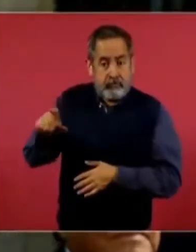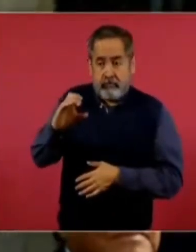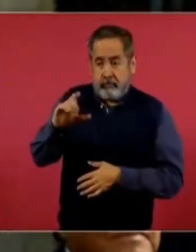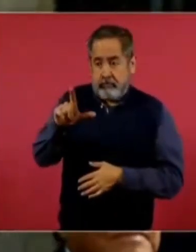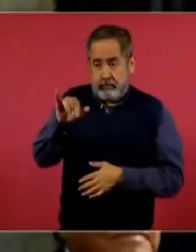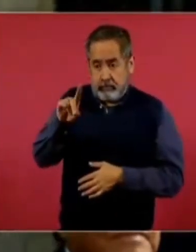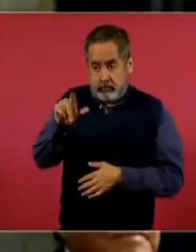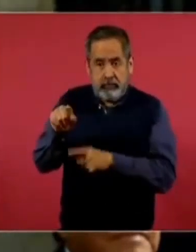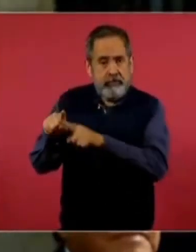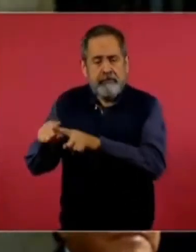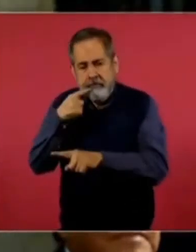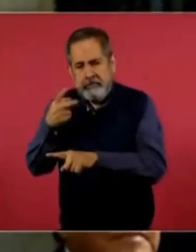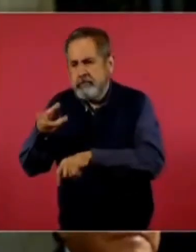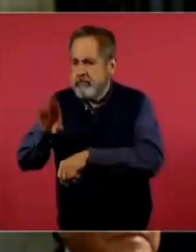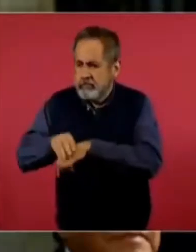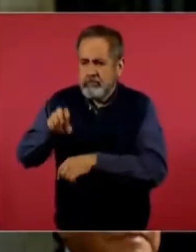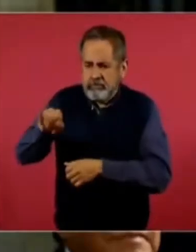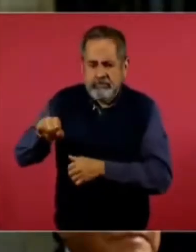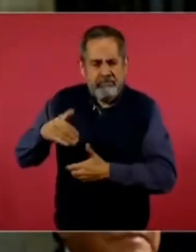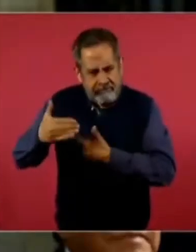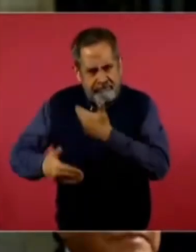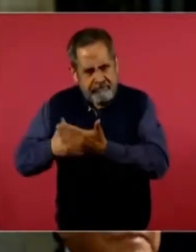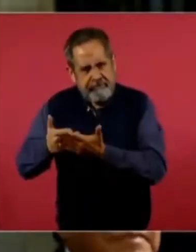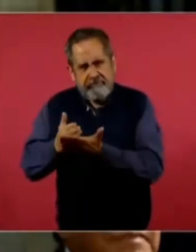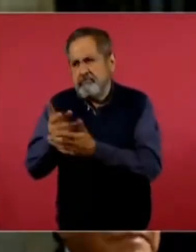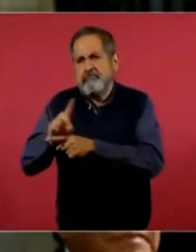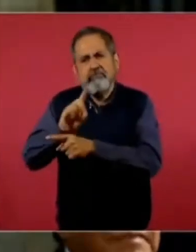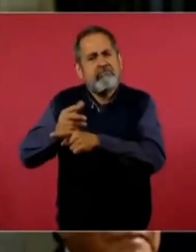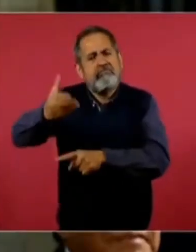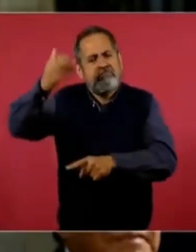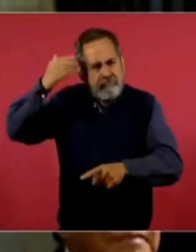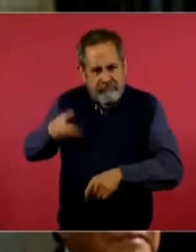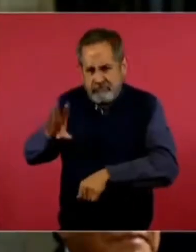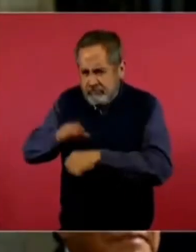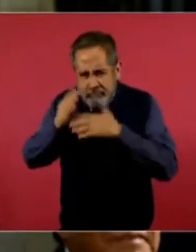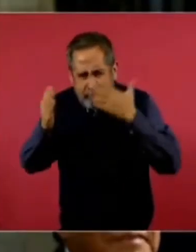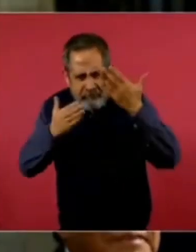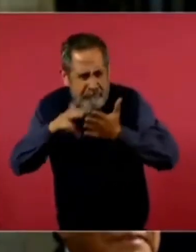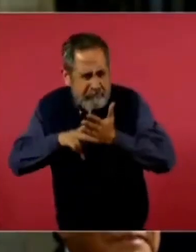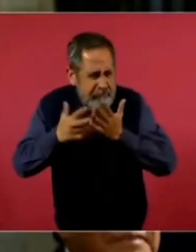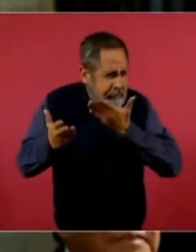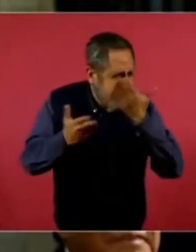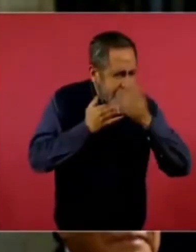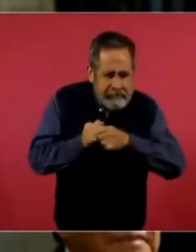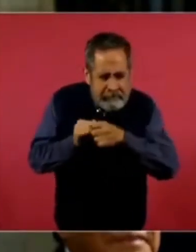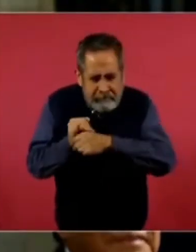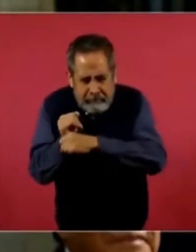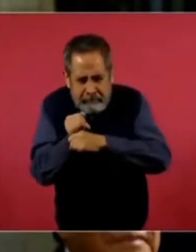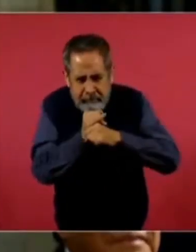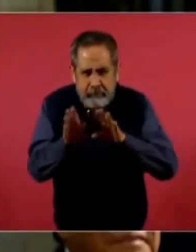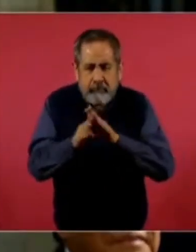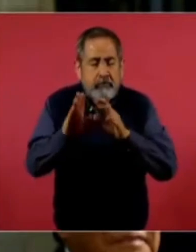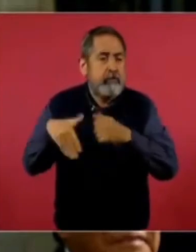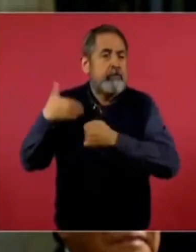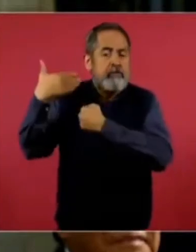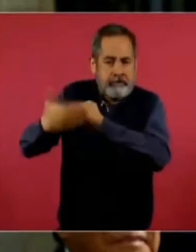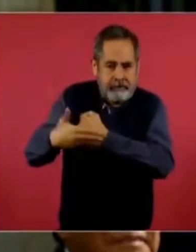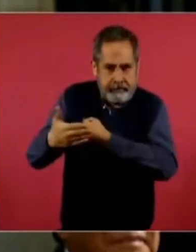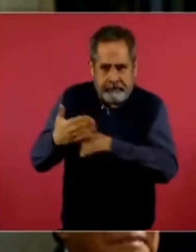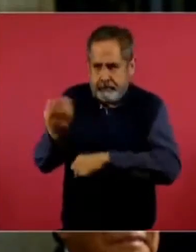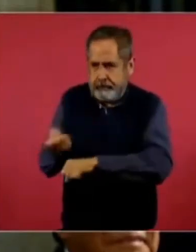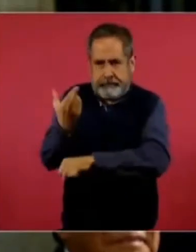ya le había autorizado avanzar desde ya con los estudios y que incluso ya los que serán los futuros secretarios